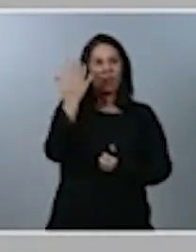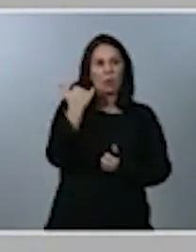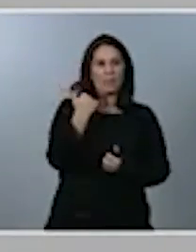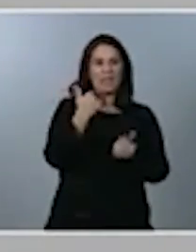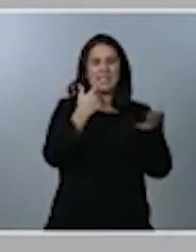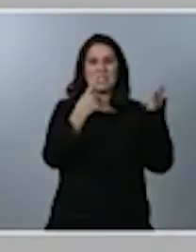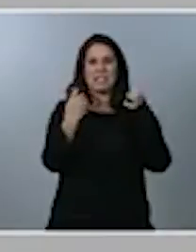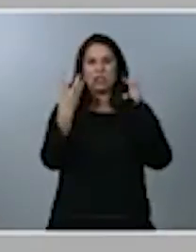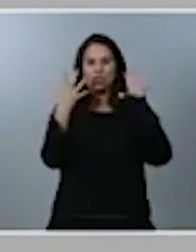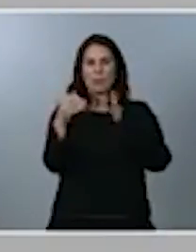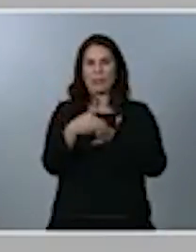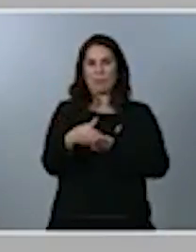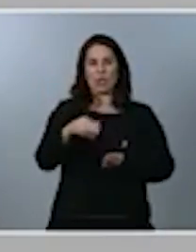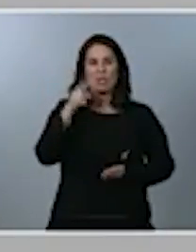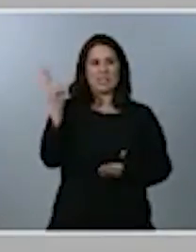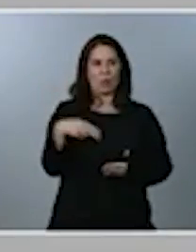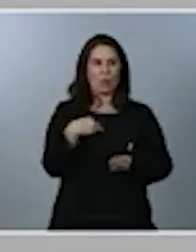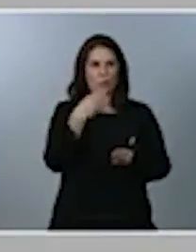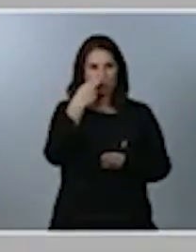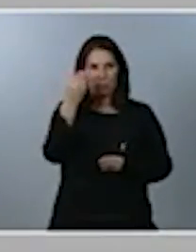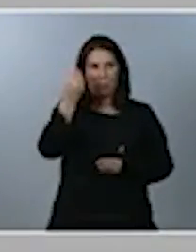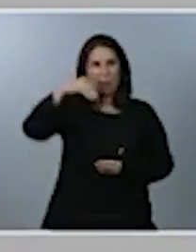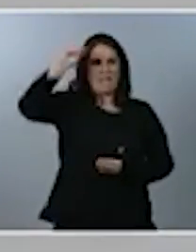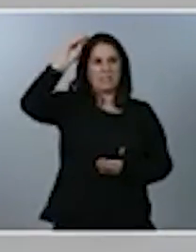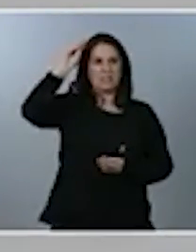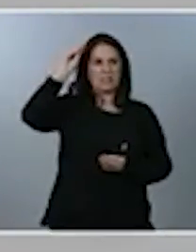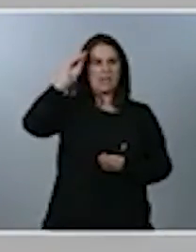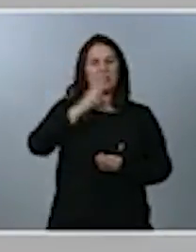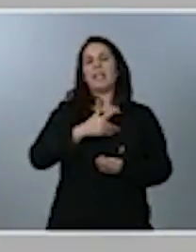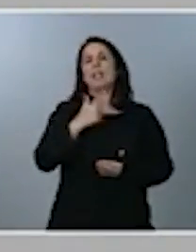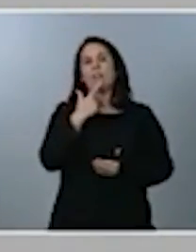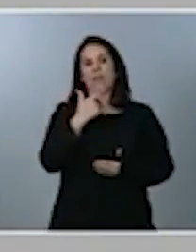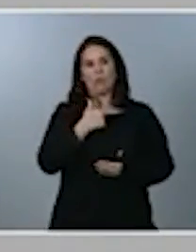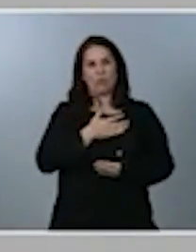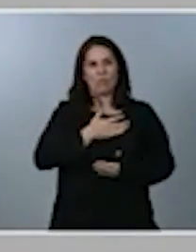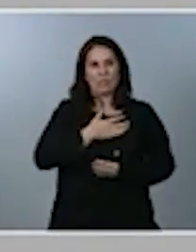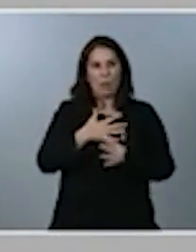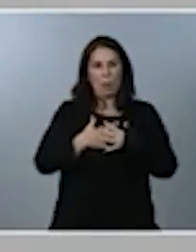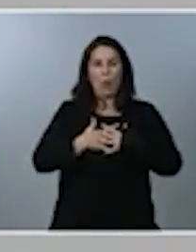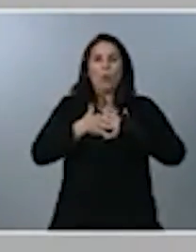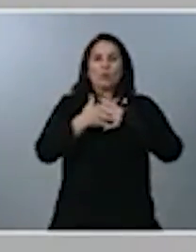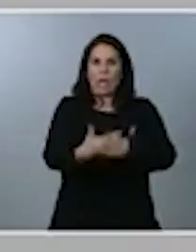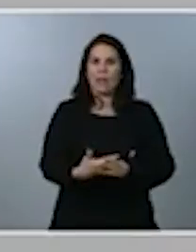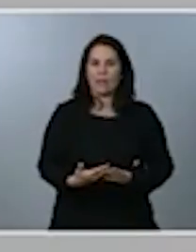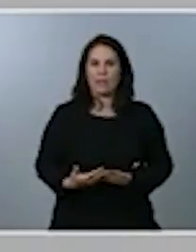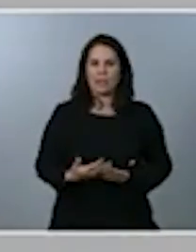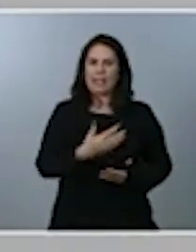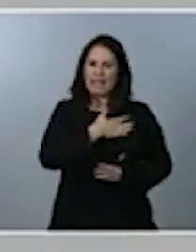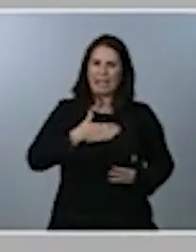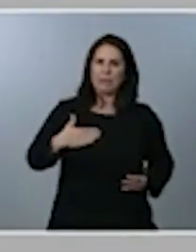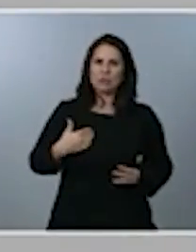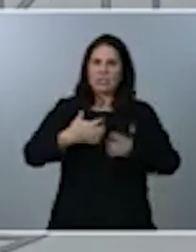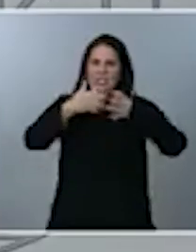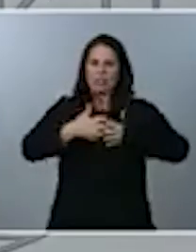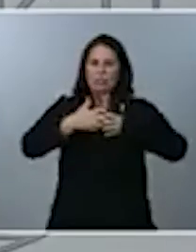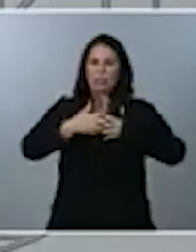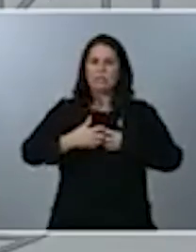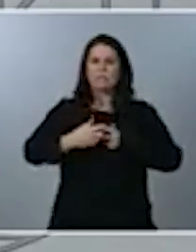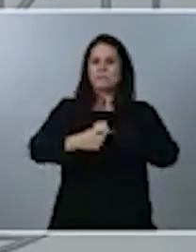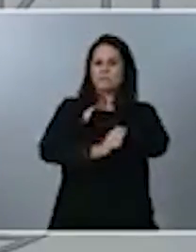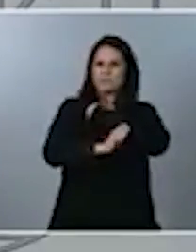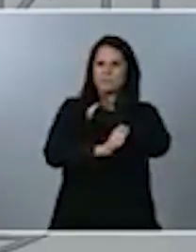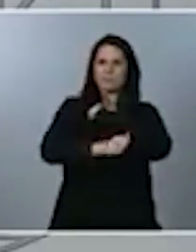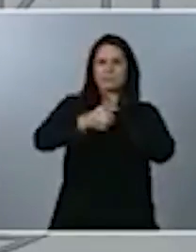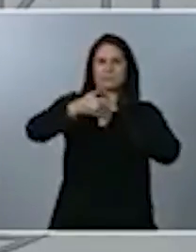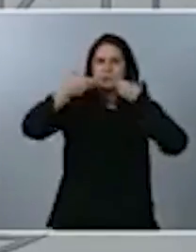euros y esto responde a nuestra voluntad de hacer de la industria un sector estratégico con mayor peso en el conjunto de